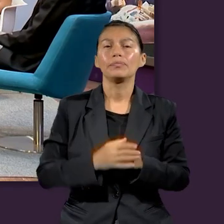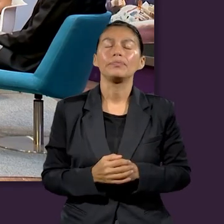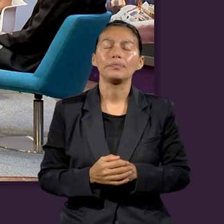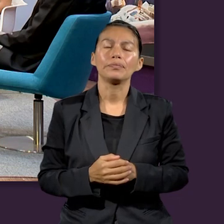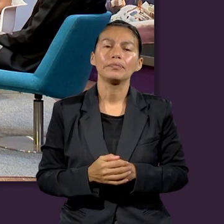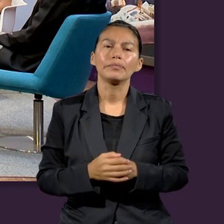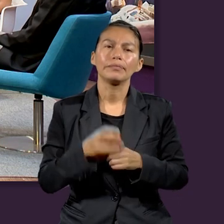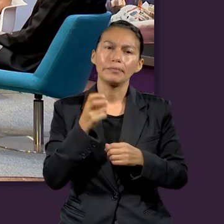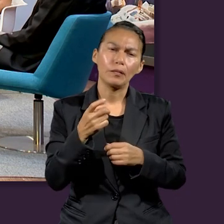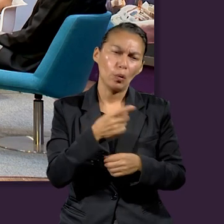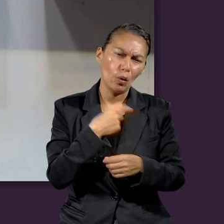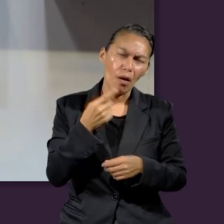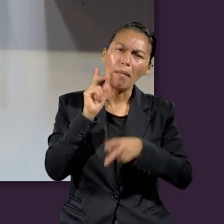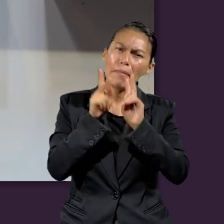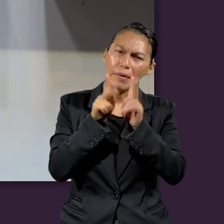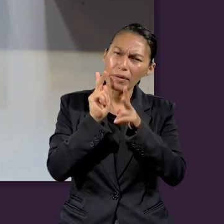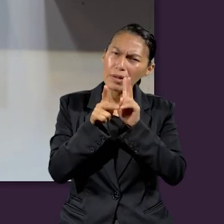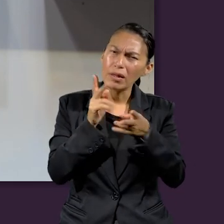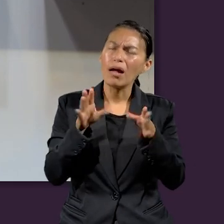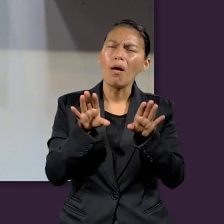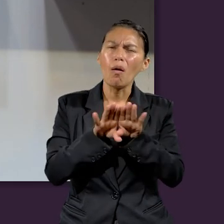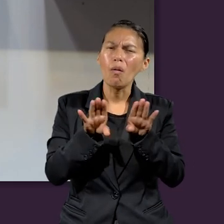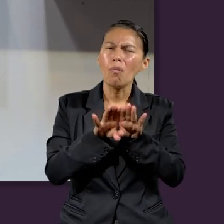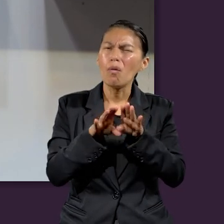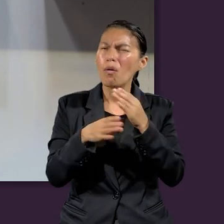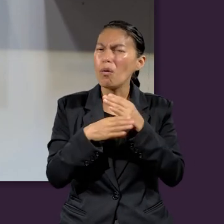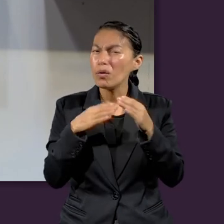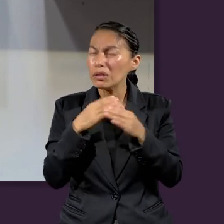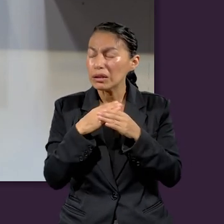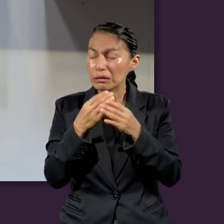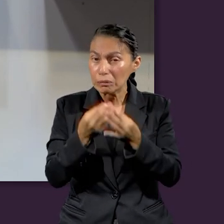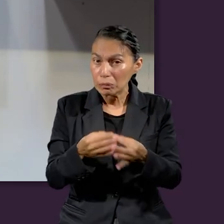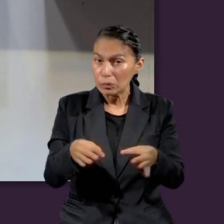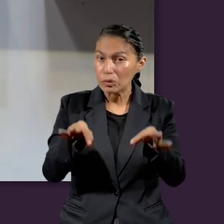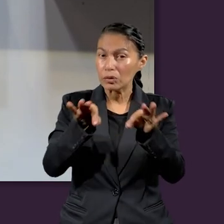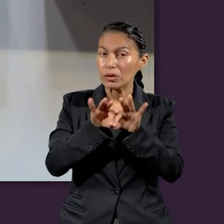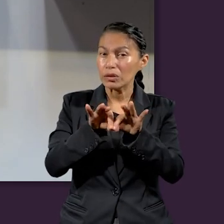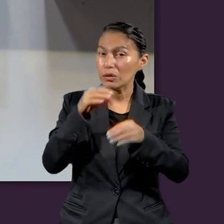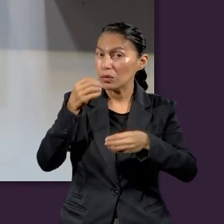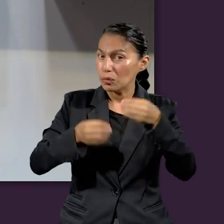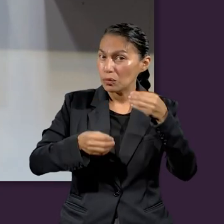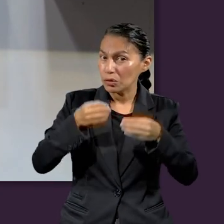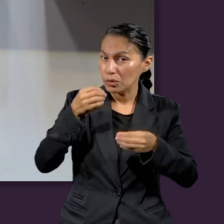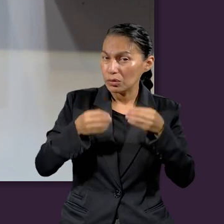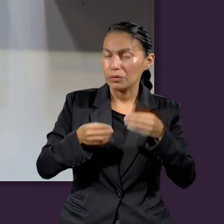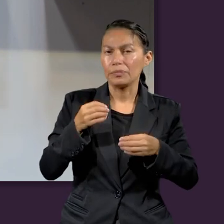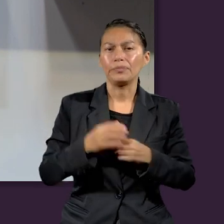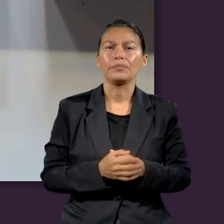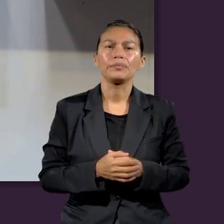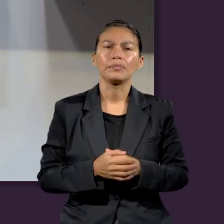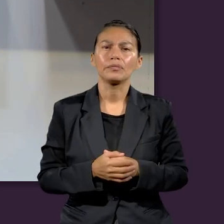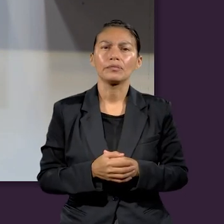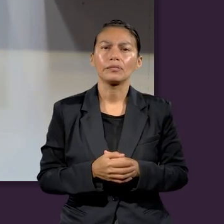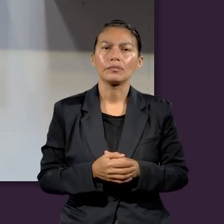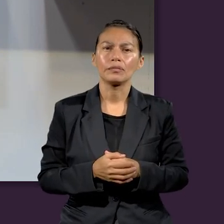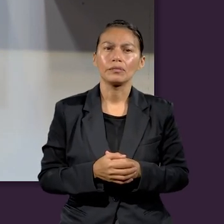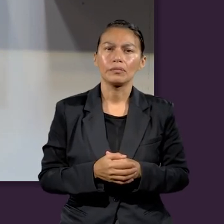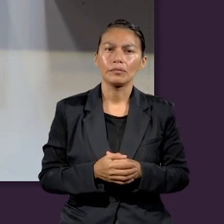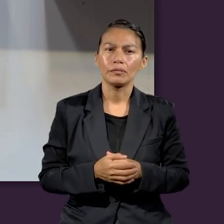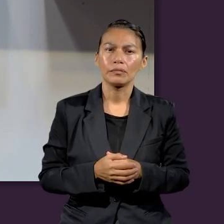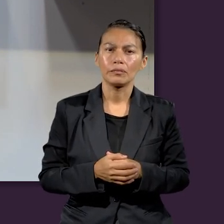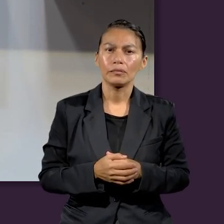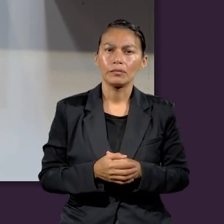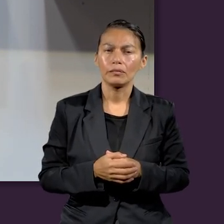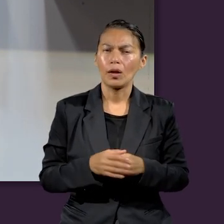contexto quisiéramos empezar a dialogar acerca de asuntos importantes que tienen que ver con el juicio. Y